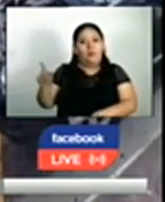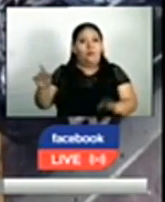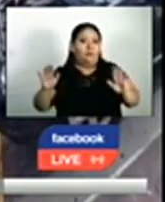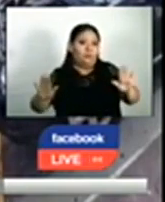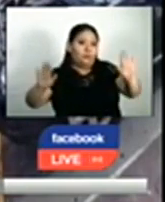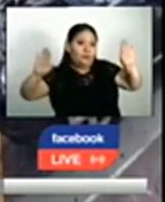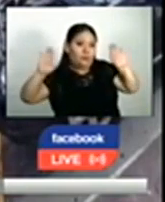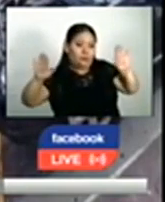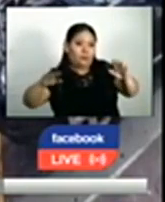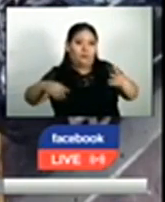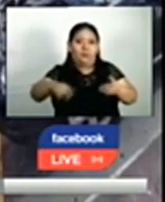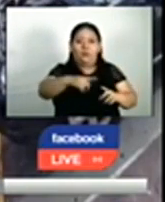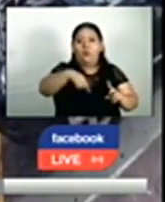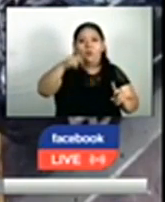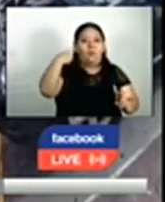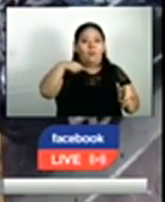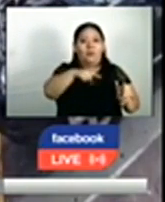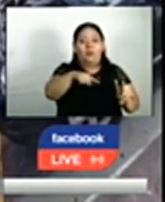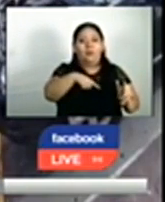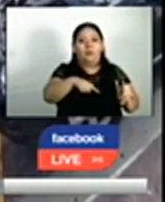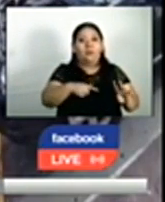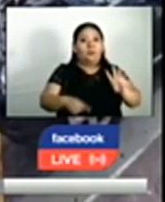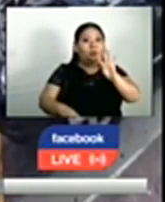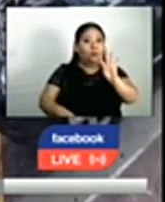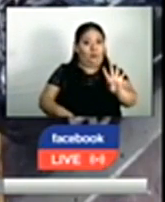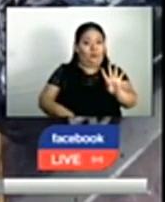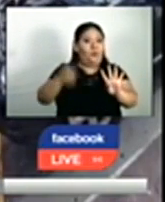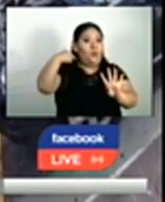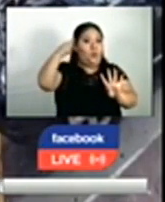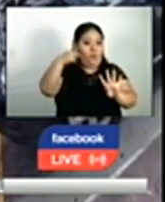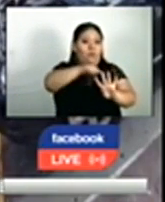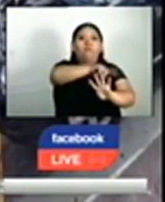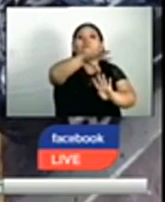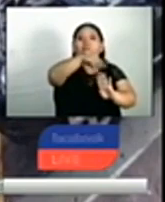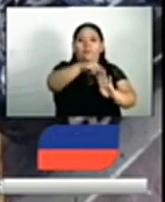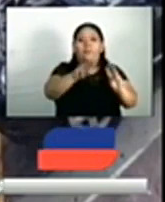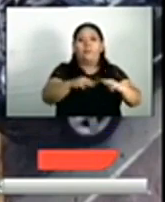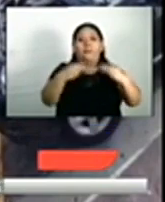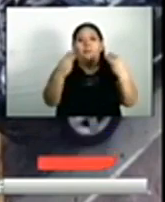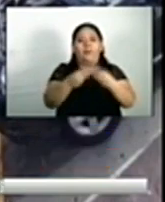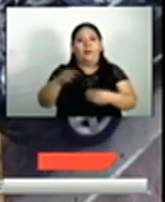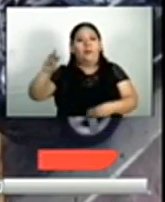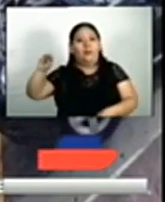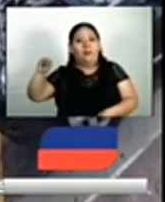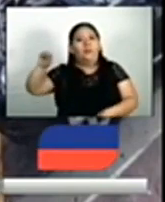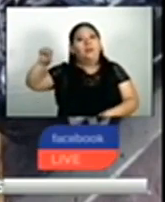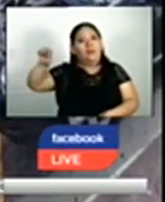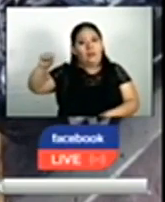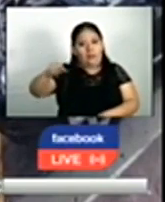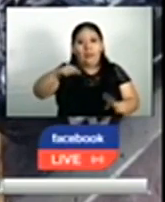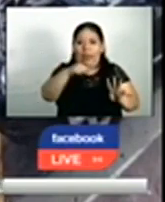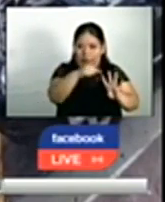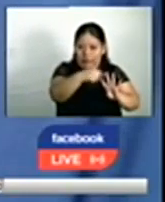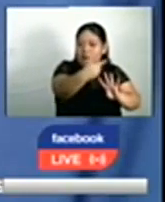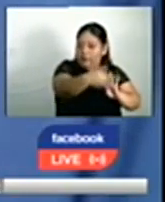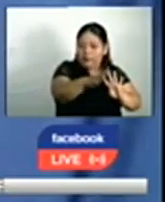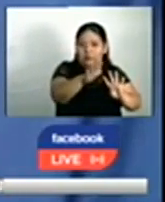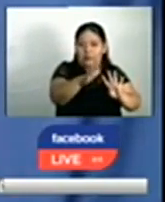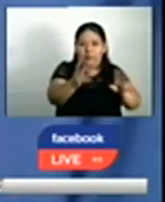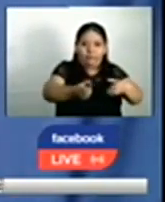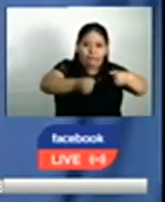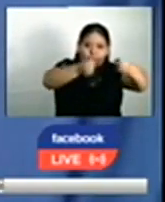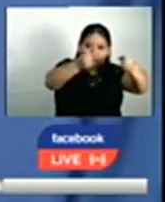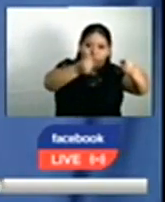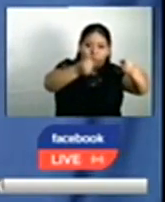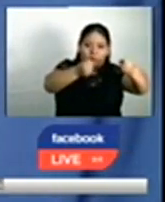Estos sujetos son cuatro sujetos que pertenecen a la pandilla MS, que se encuentran en este momento guardando